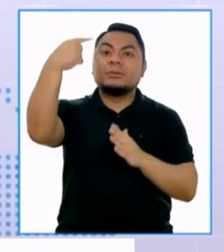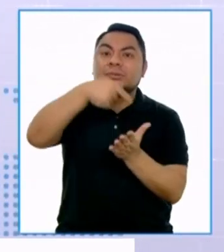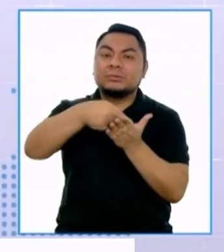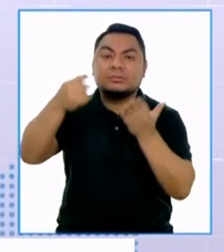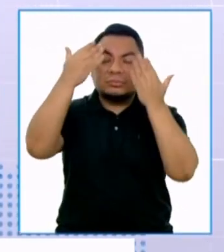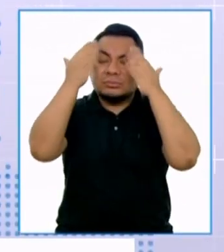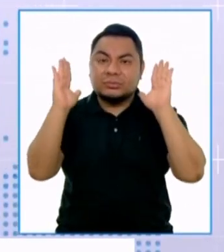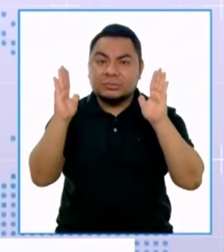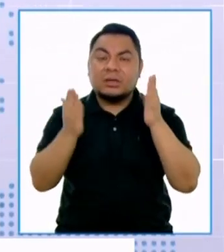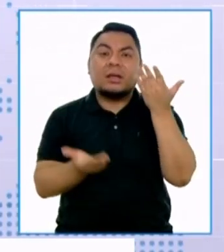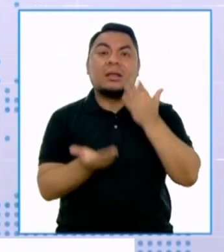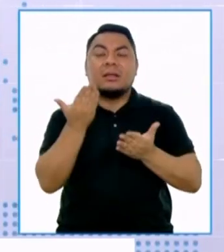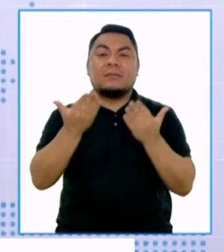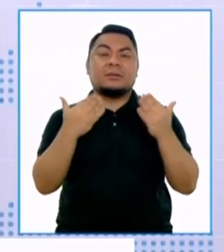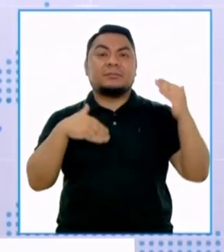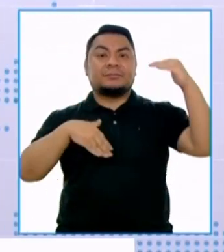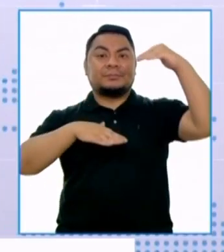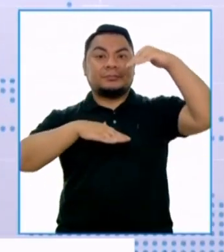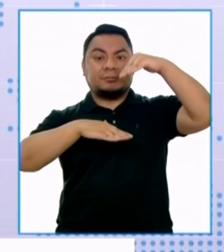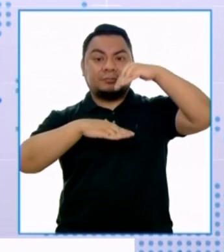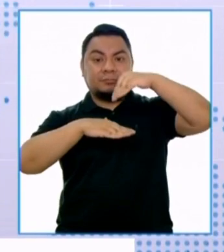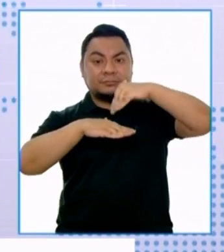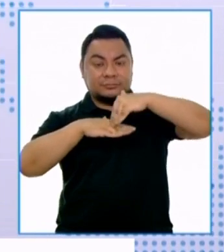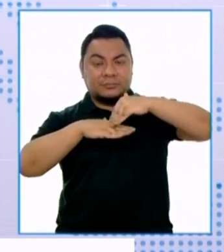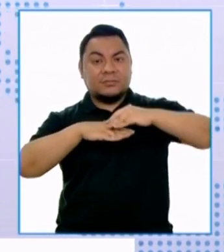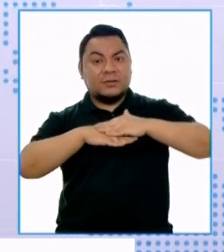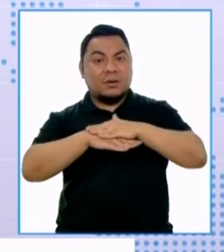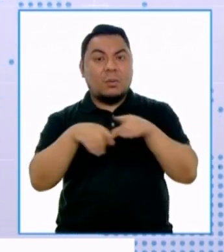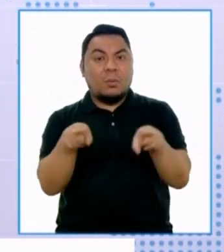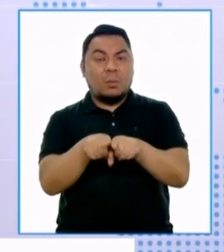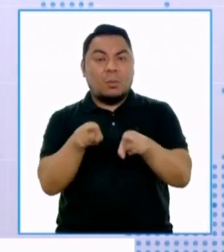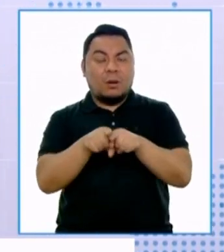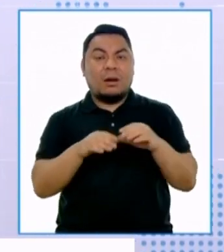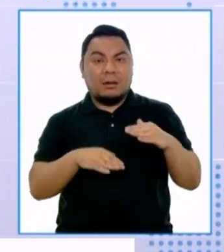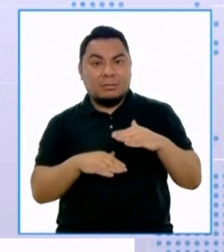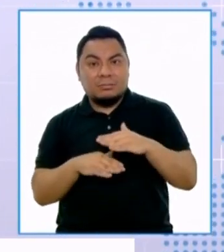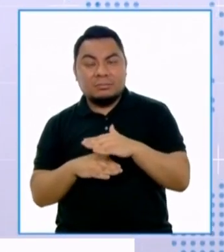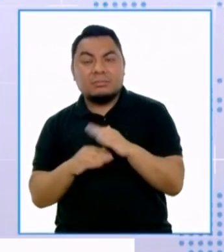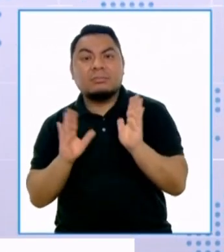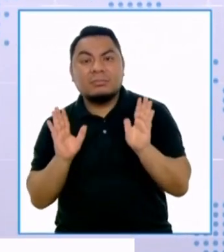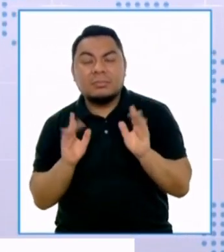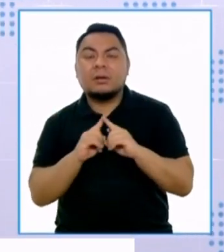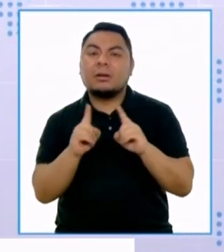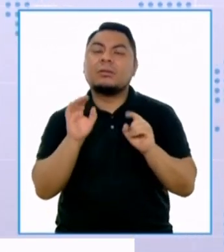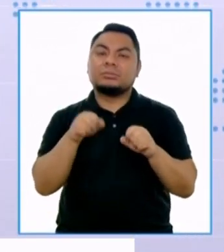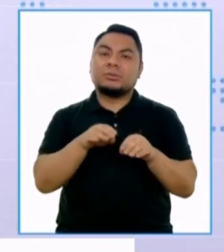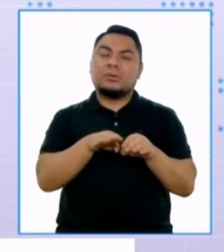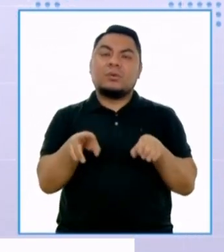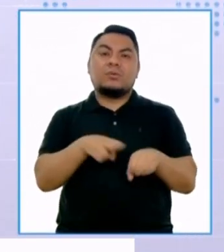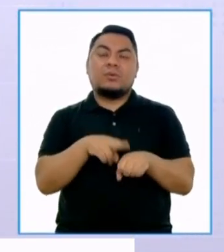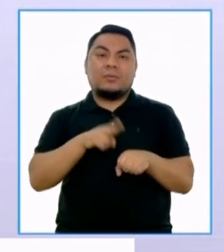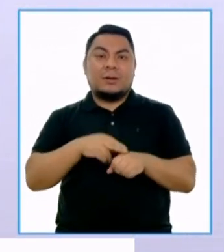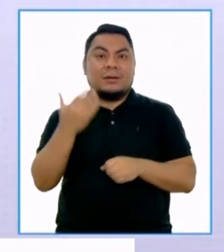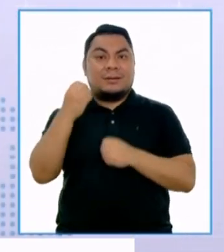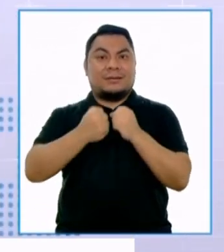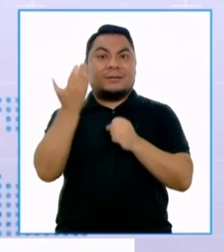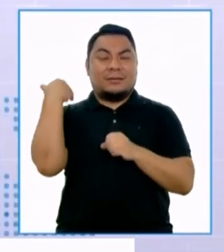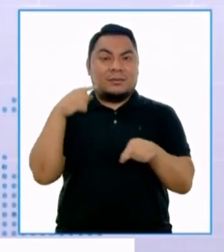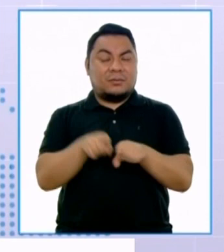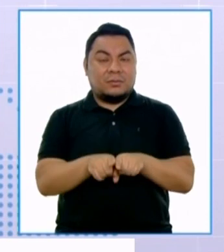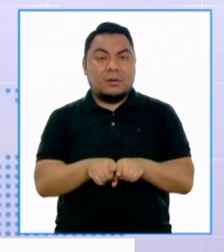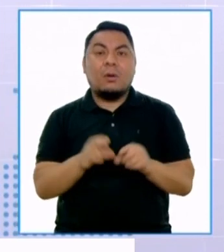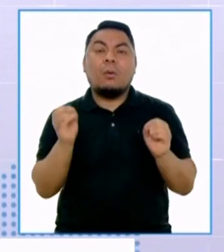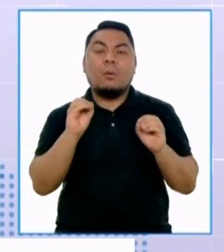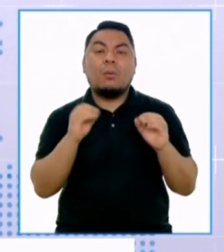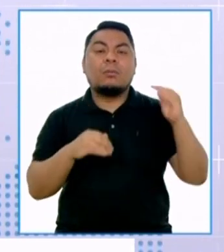que lleguemos a disminuir hasta la cifra habitual. Podría suceder que nos quedemos en un nivel constante de personas